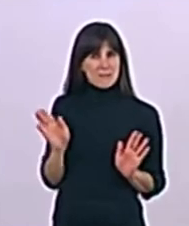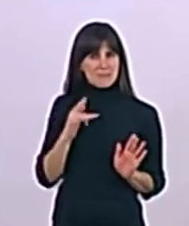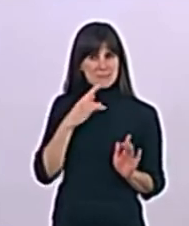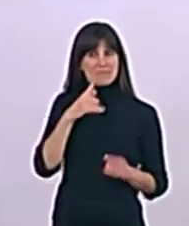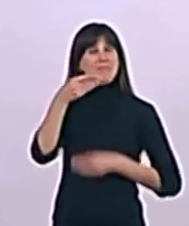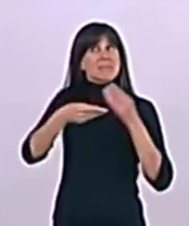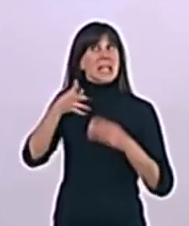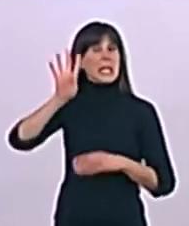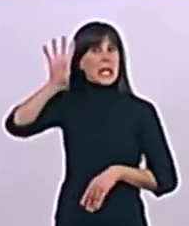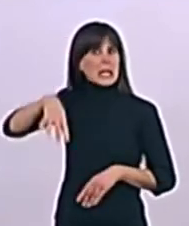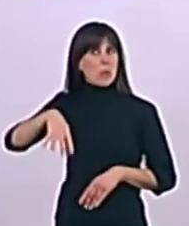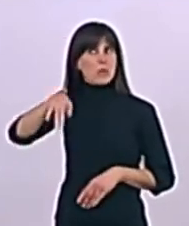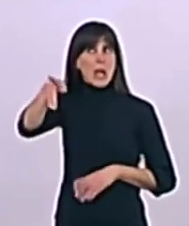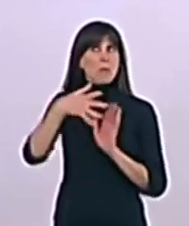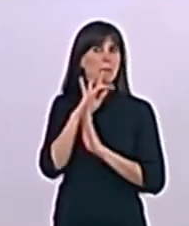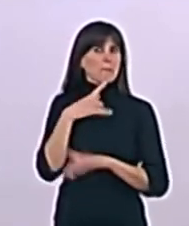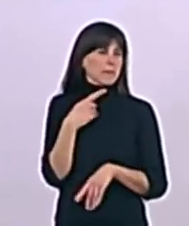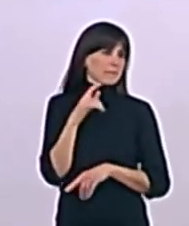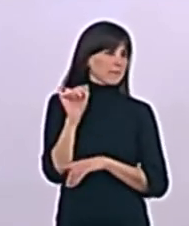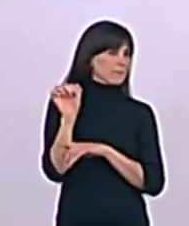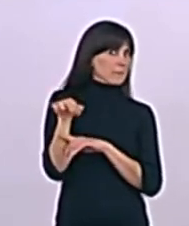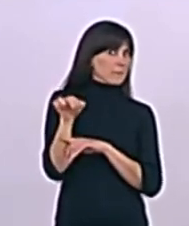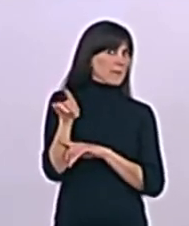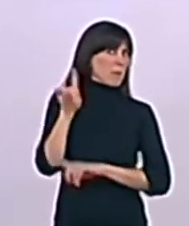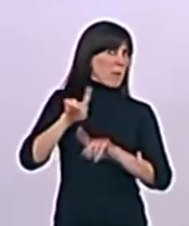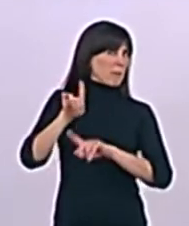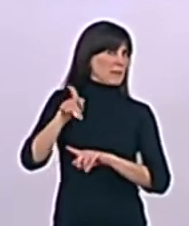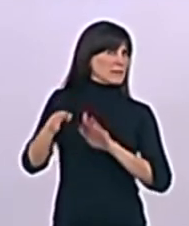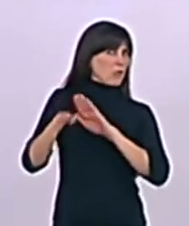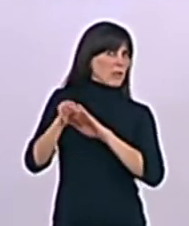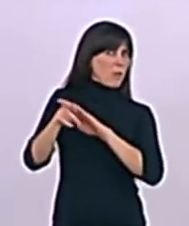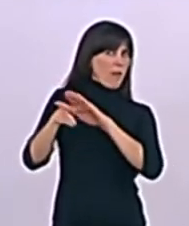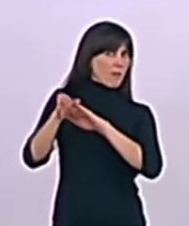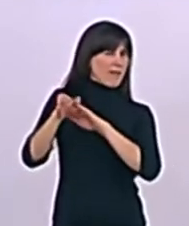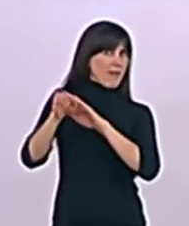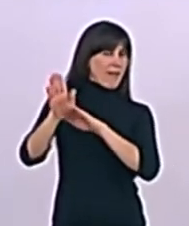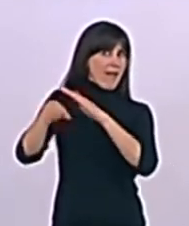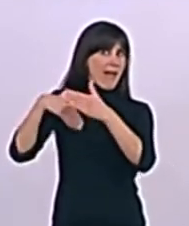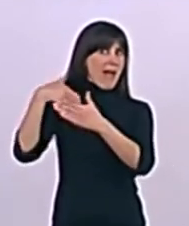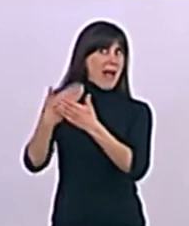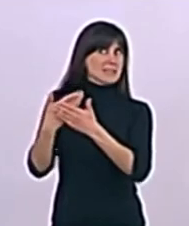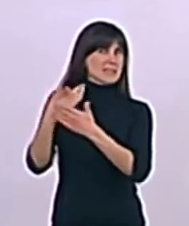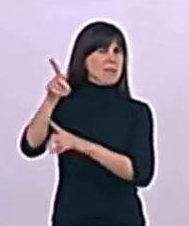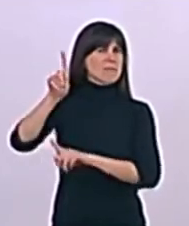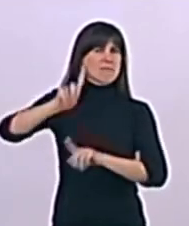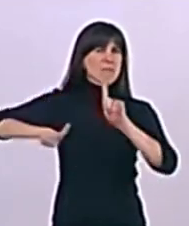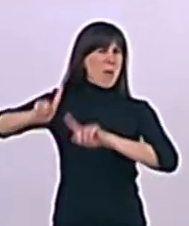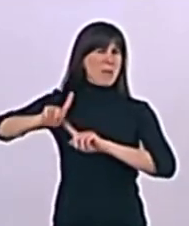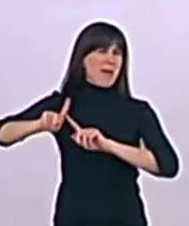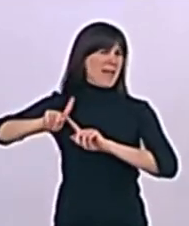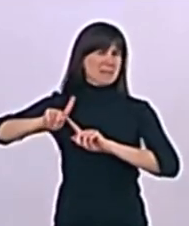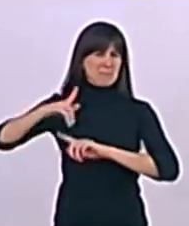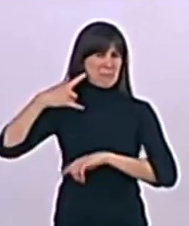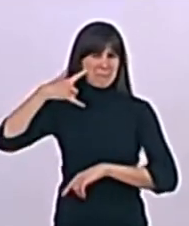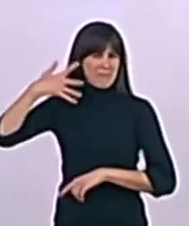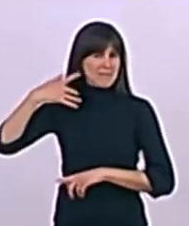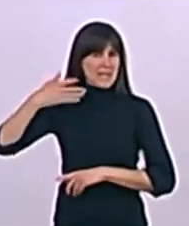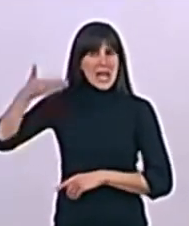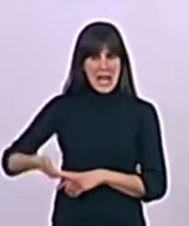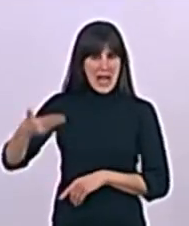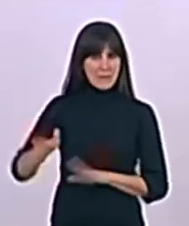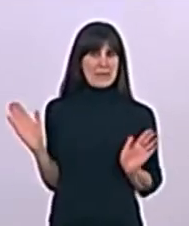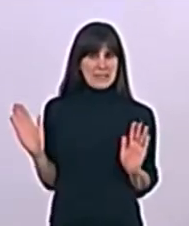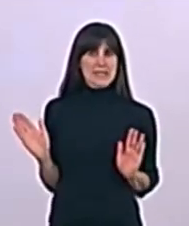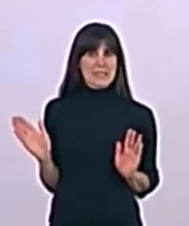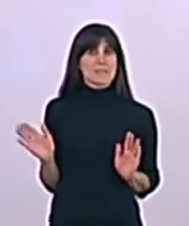enquisten y se enquisten hasta que se generan un problema gravísimo de primer orden. O bien ir a lo difícil, que es lo que ha hecho nuestro